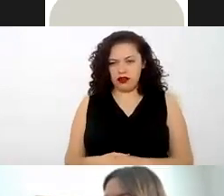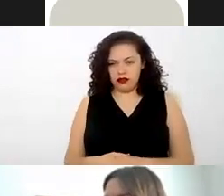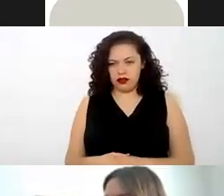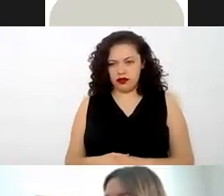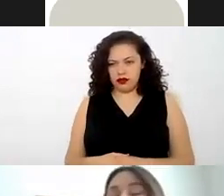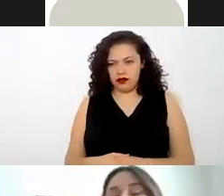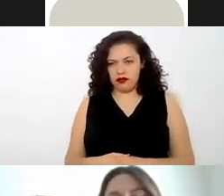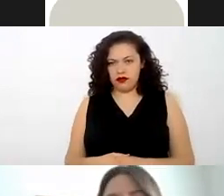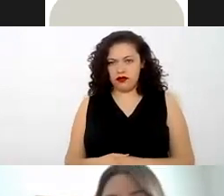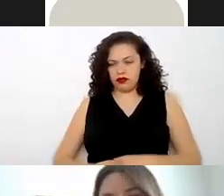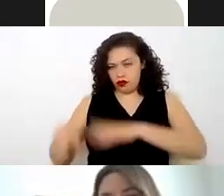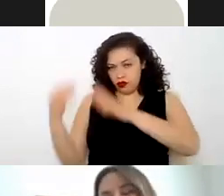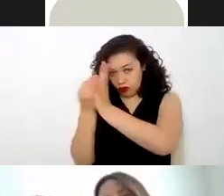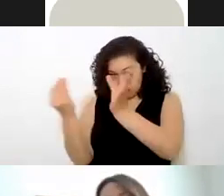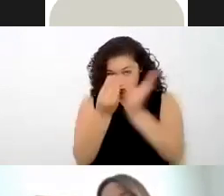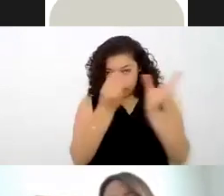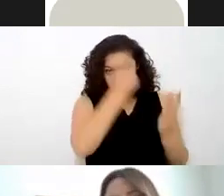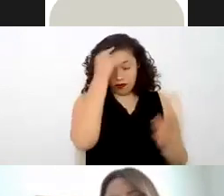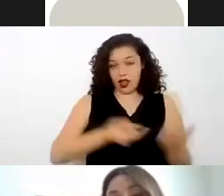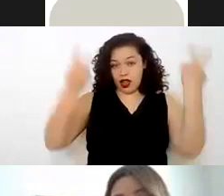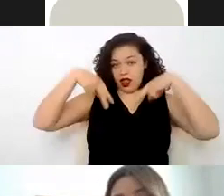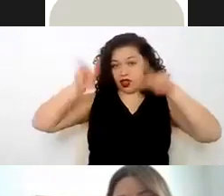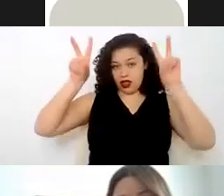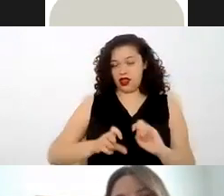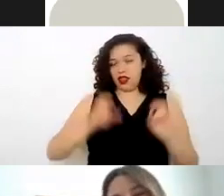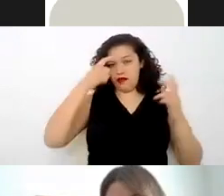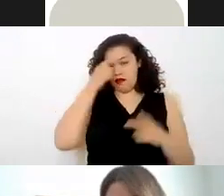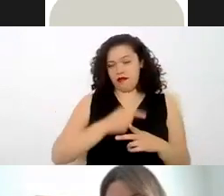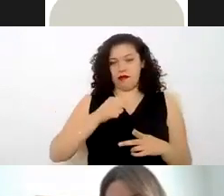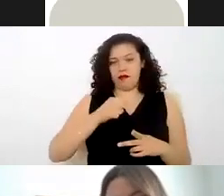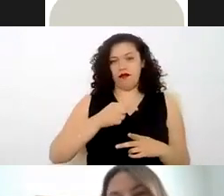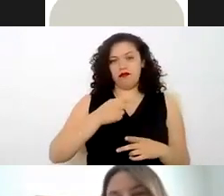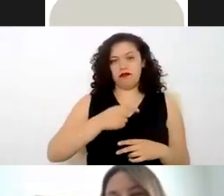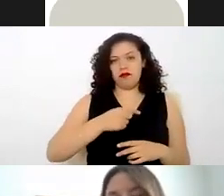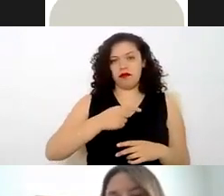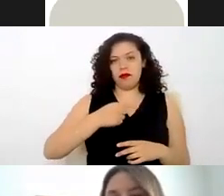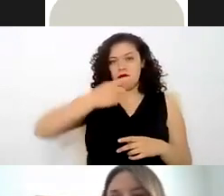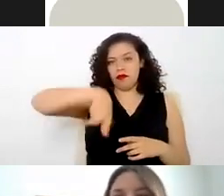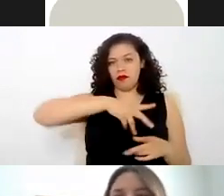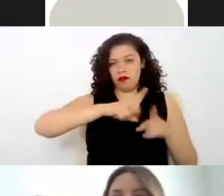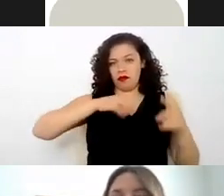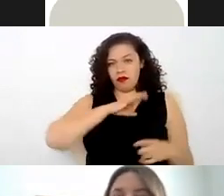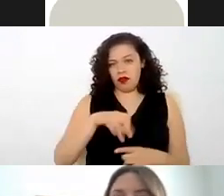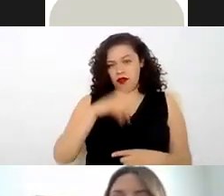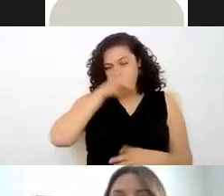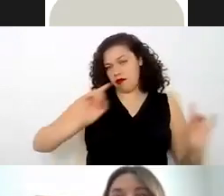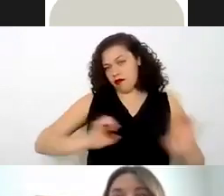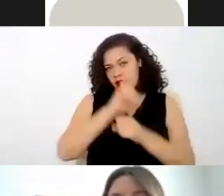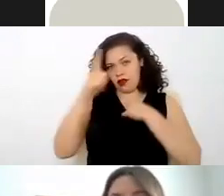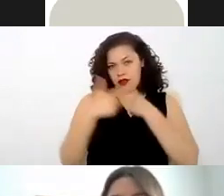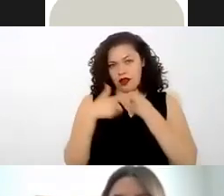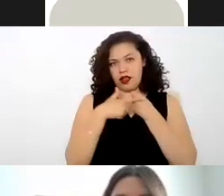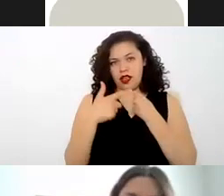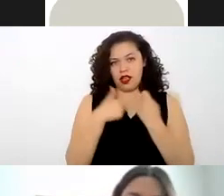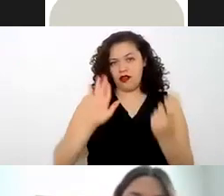los cursos perdón en materia profiláctica para que los puedan desarrollar también en dado caso de que tengamos una incidencia